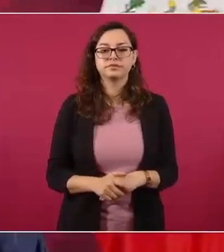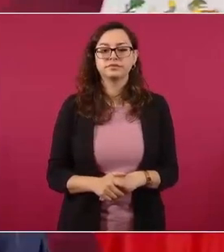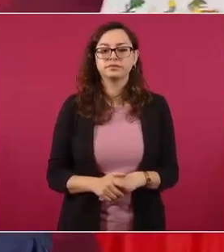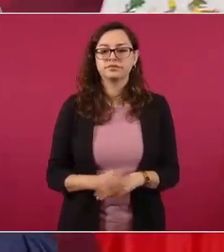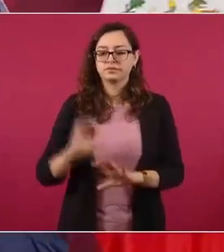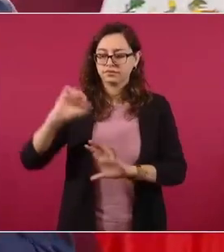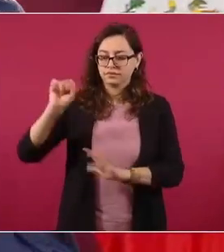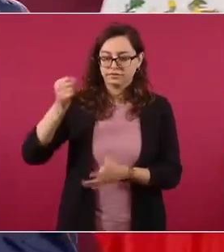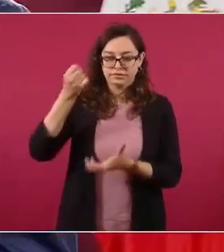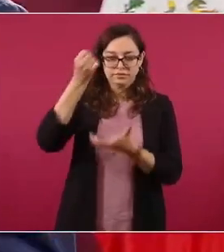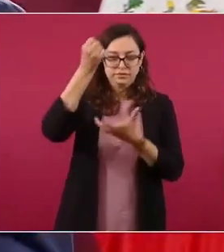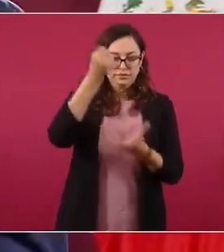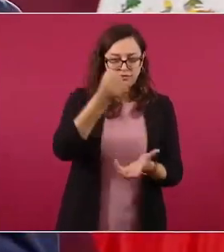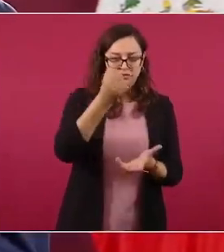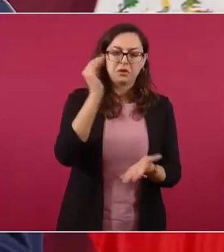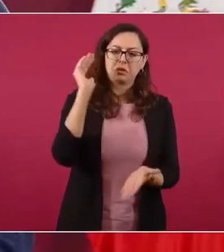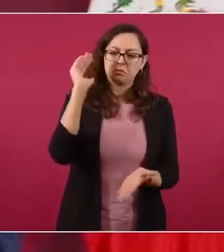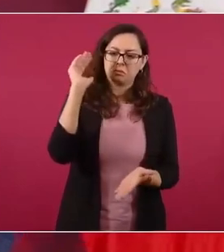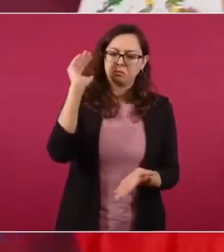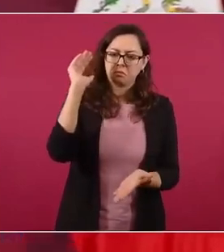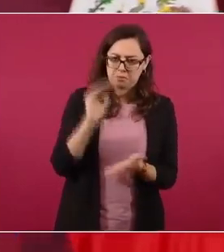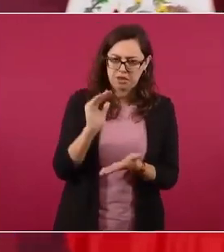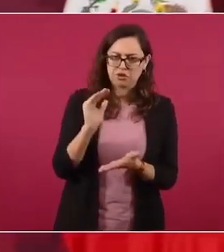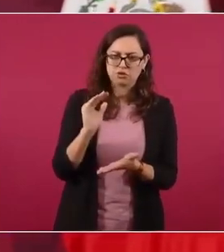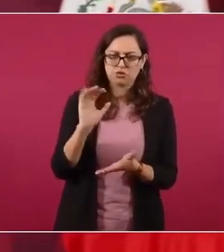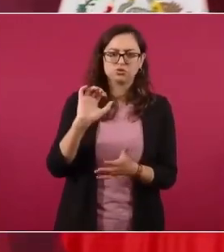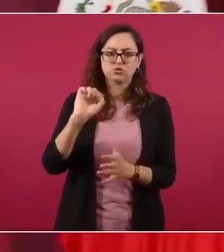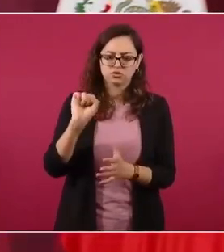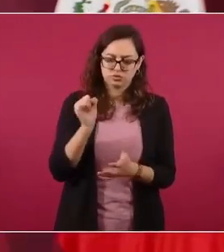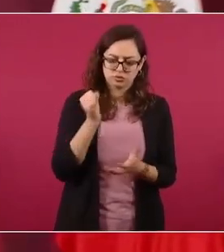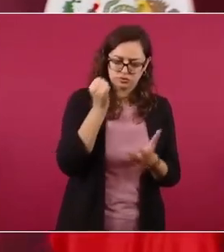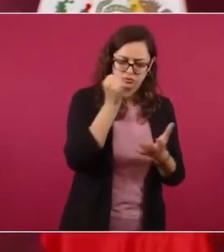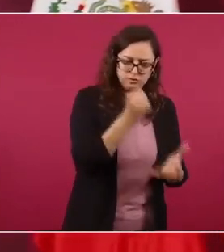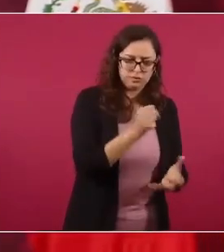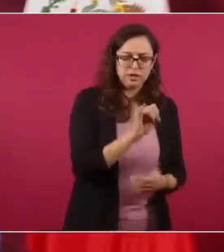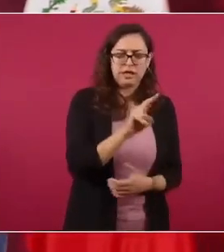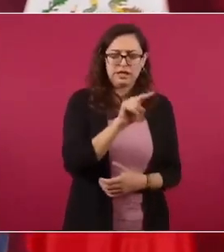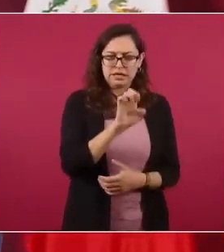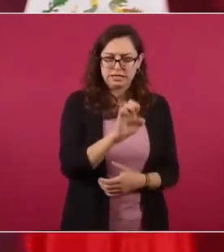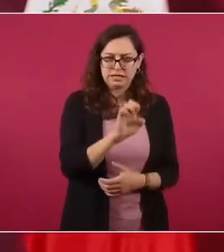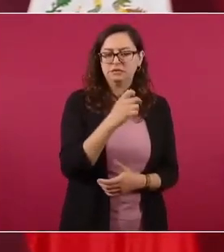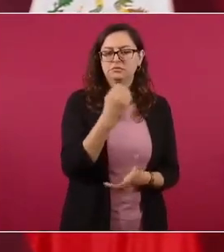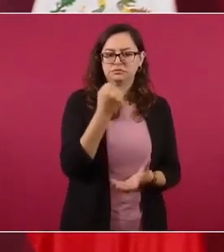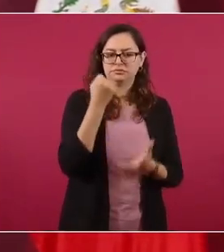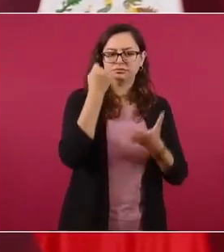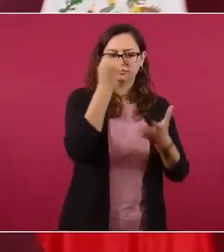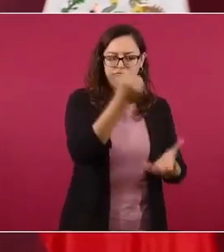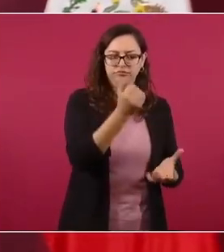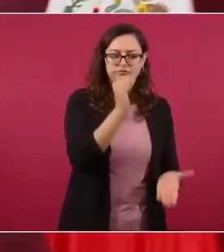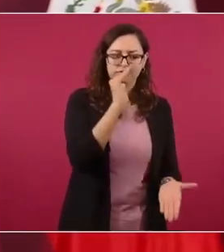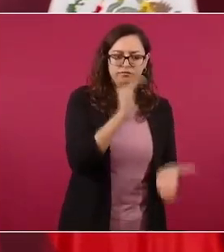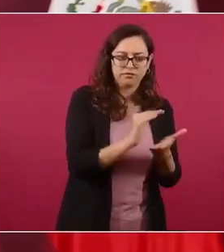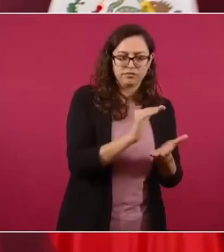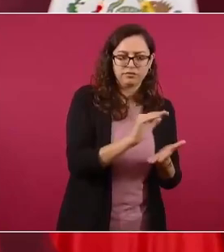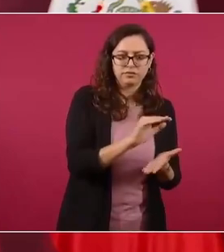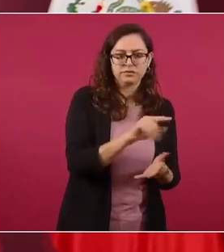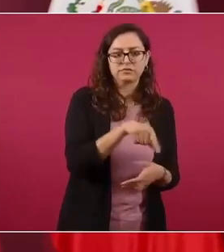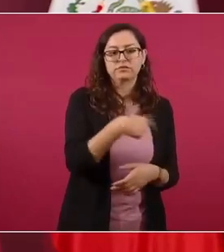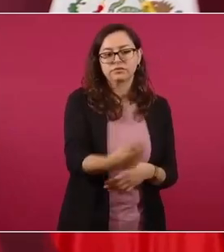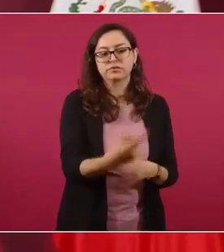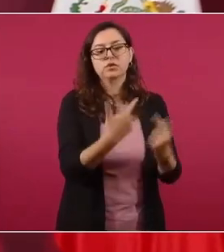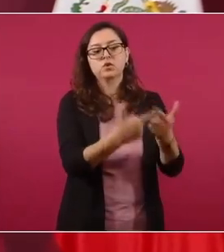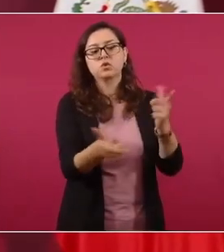sólo es el presupuesto del INE, sino también el presupuesto de los